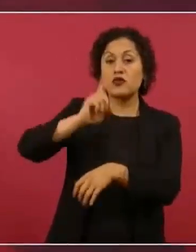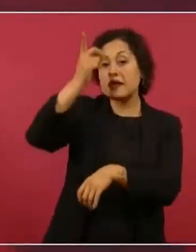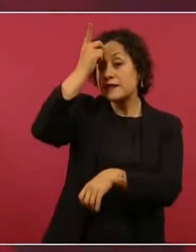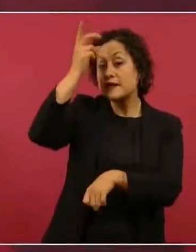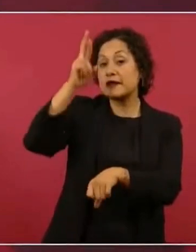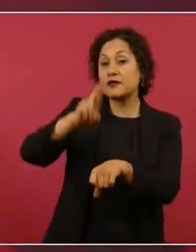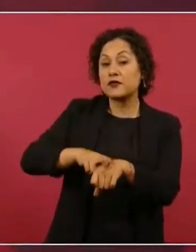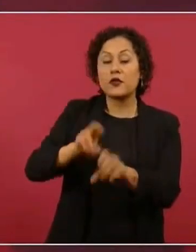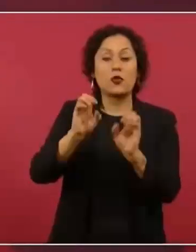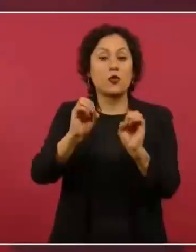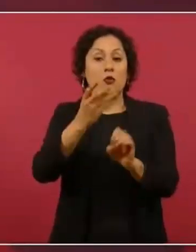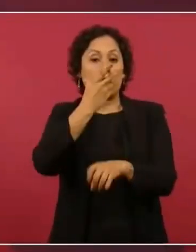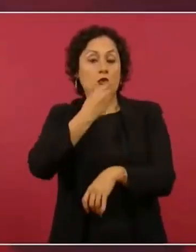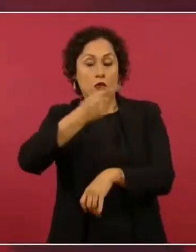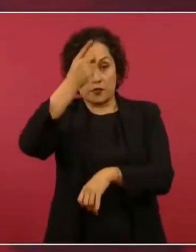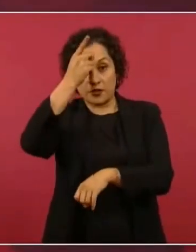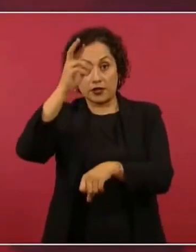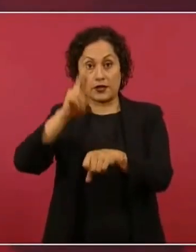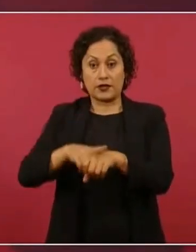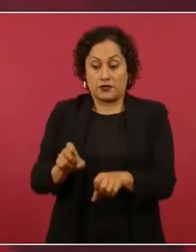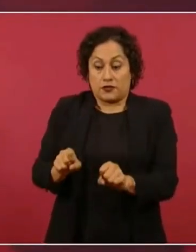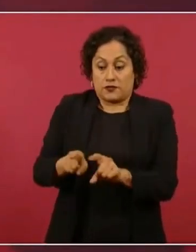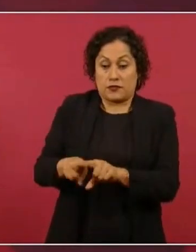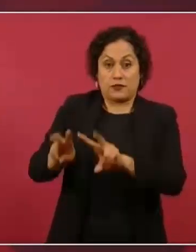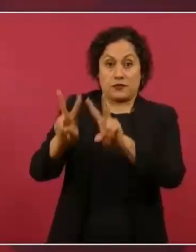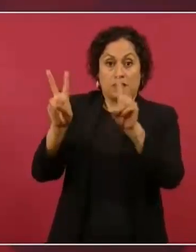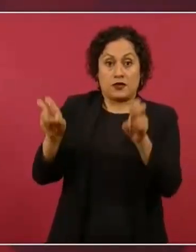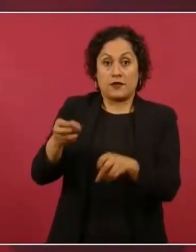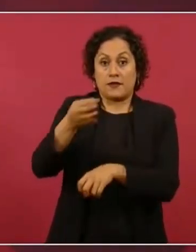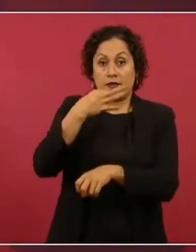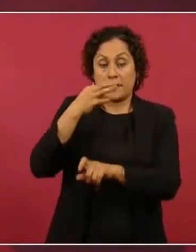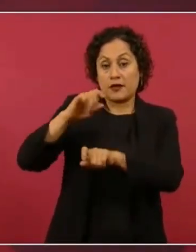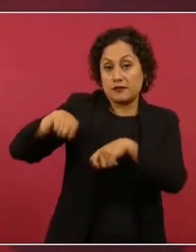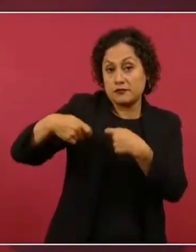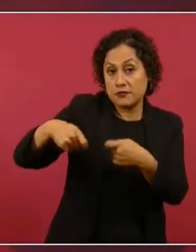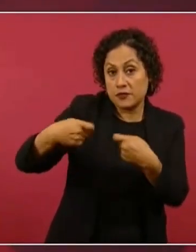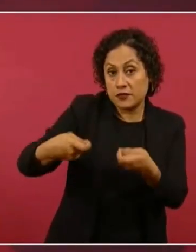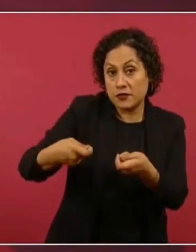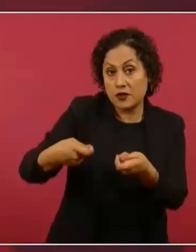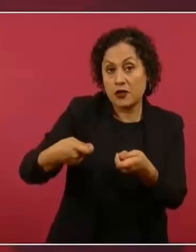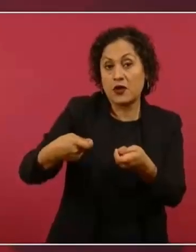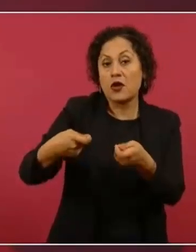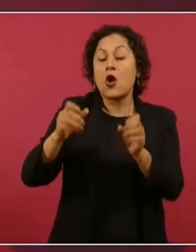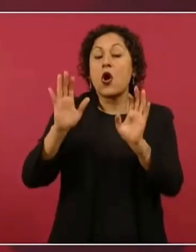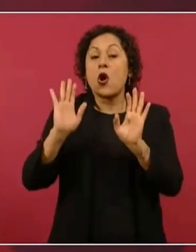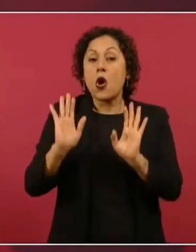de medicina tradicional o que en efecto